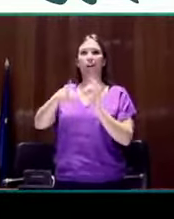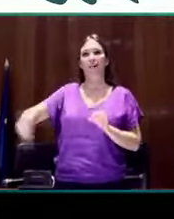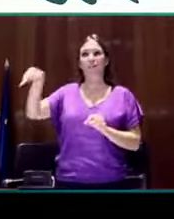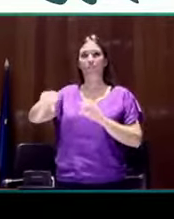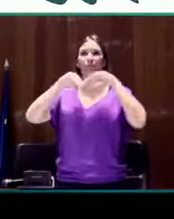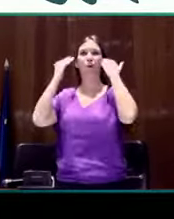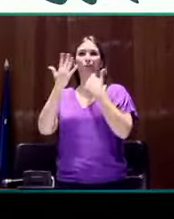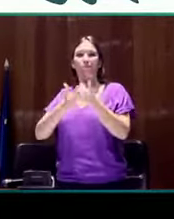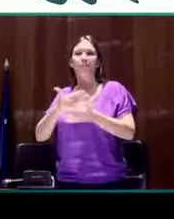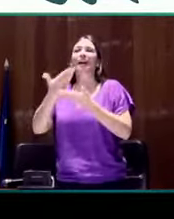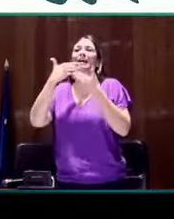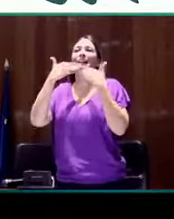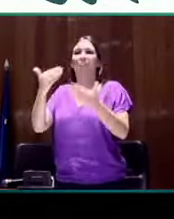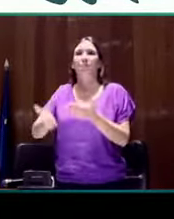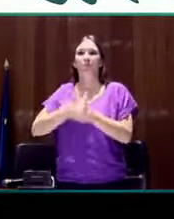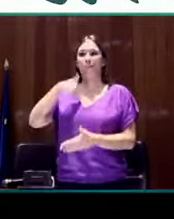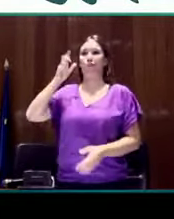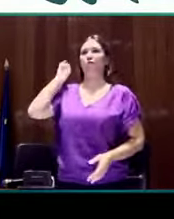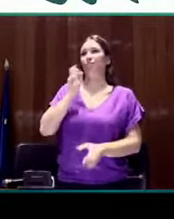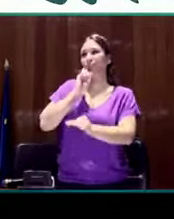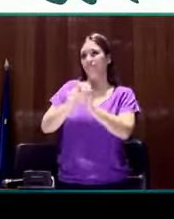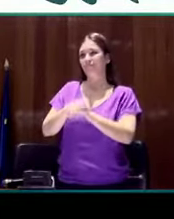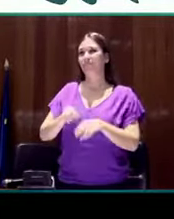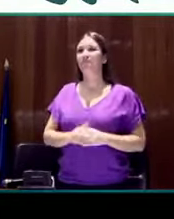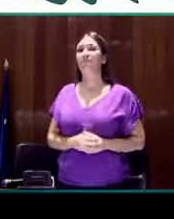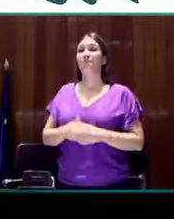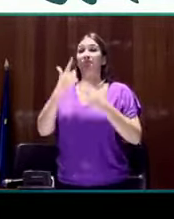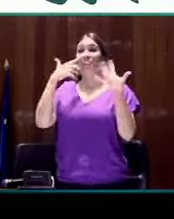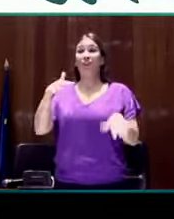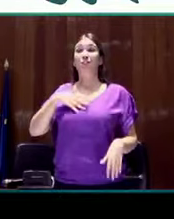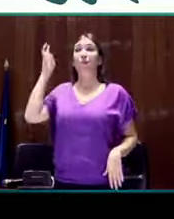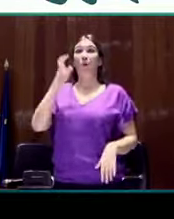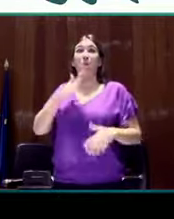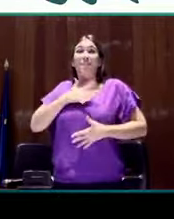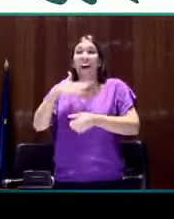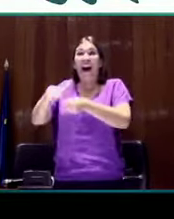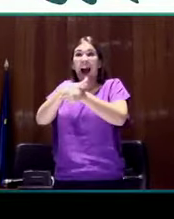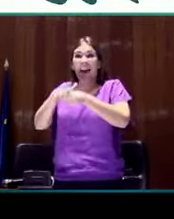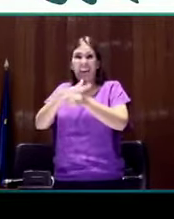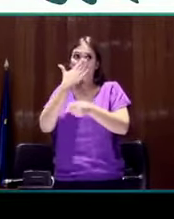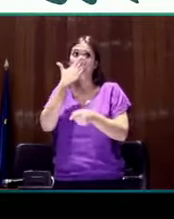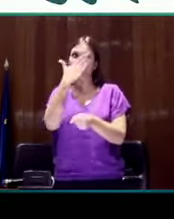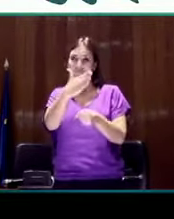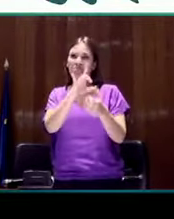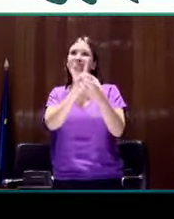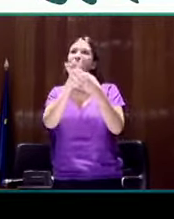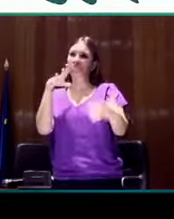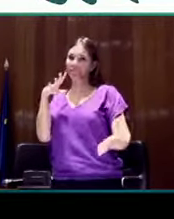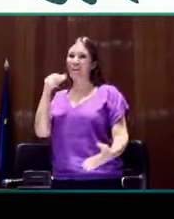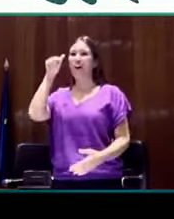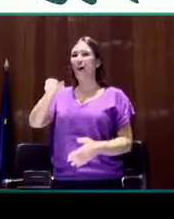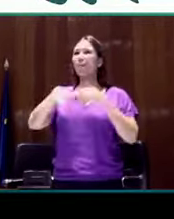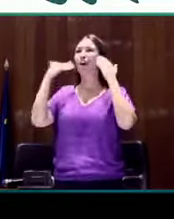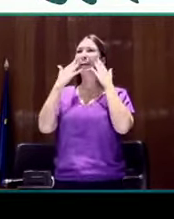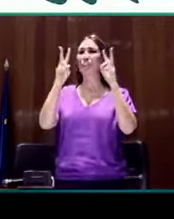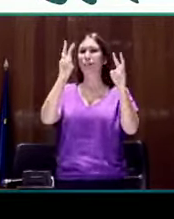de este congreso la posibilidad que me han dado de estar hoy aquí. Y máxime cuando yo vengo de un área que dista del que hoy nos reúne